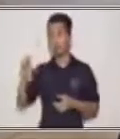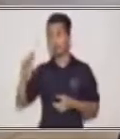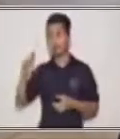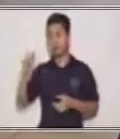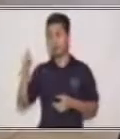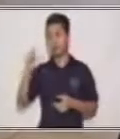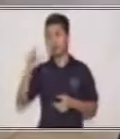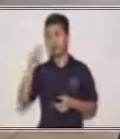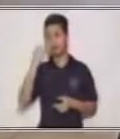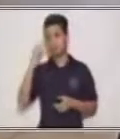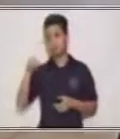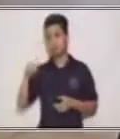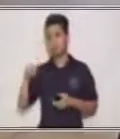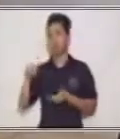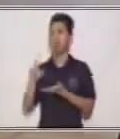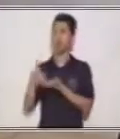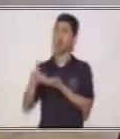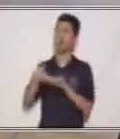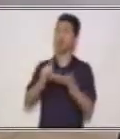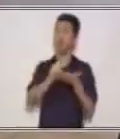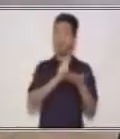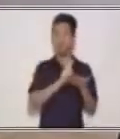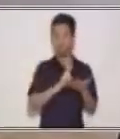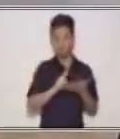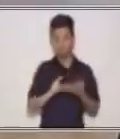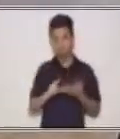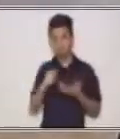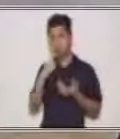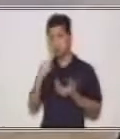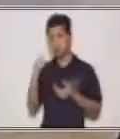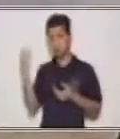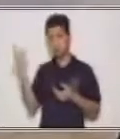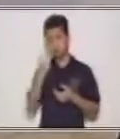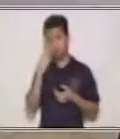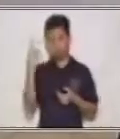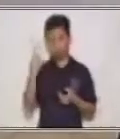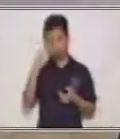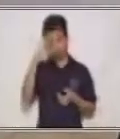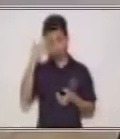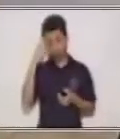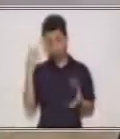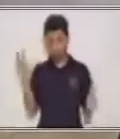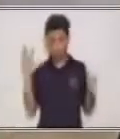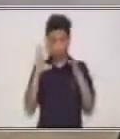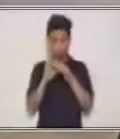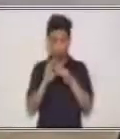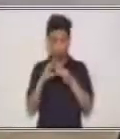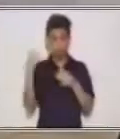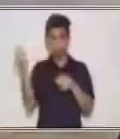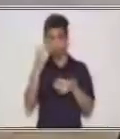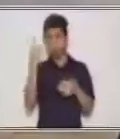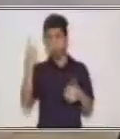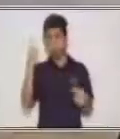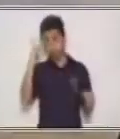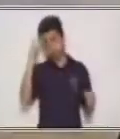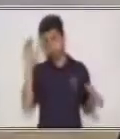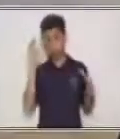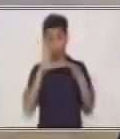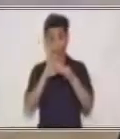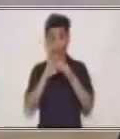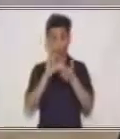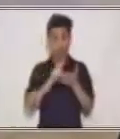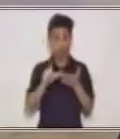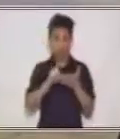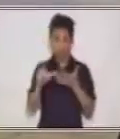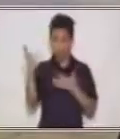dice la canción, Y si todos trabajamos unidos, unidos, y si todos trabajamos la casa